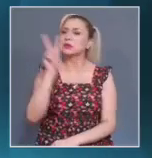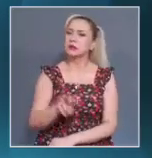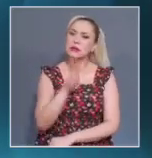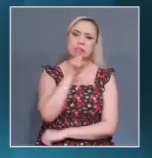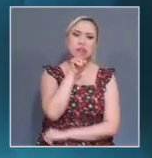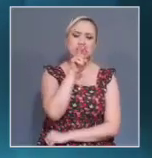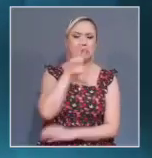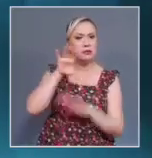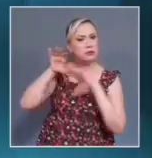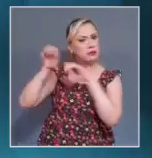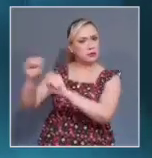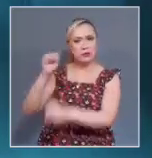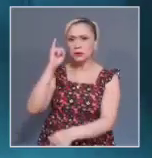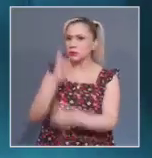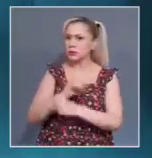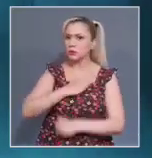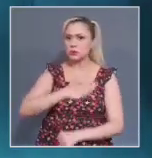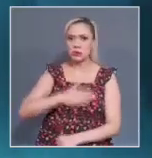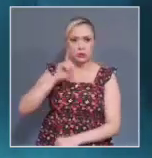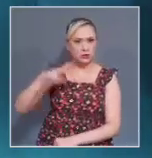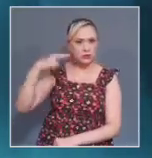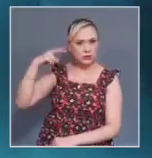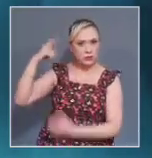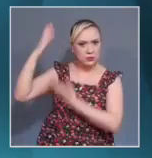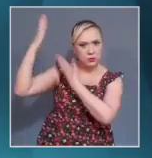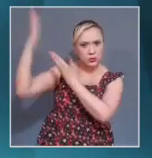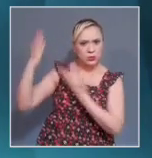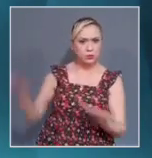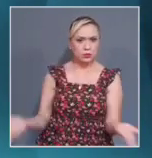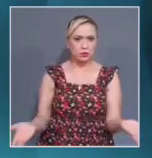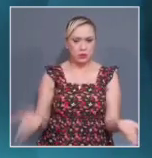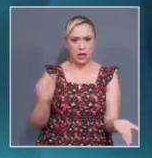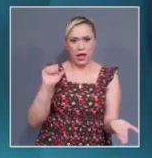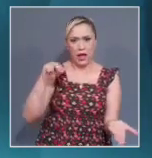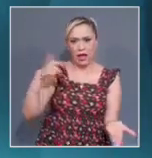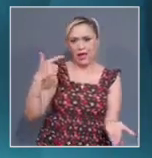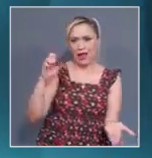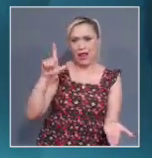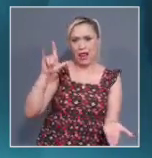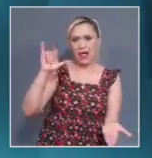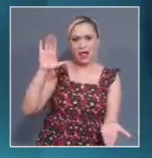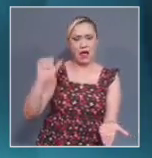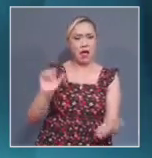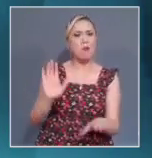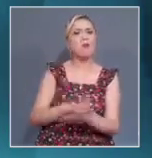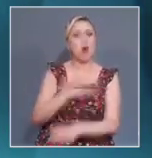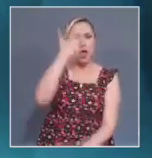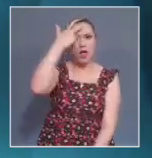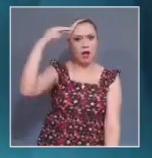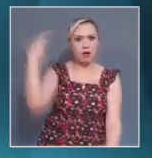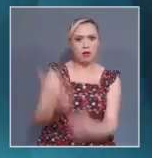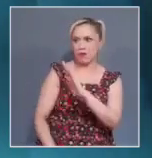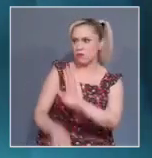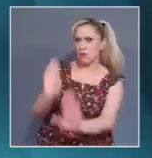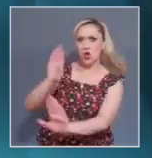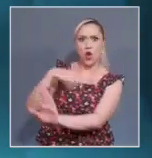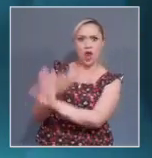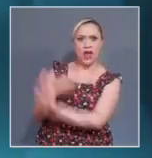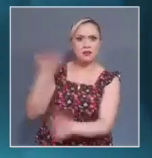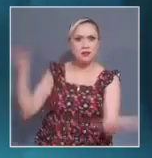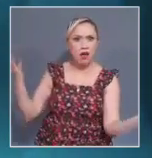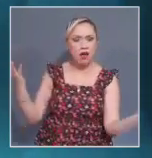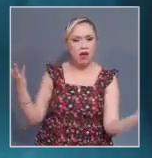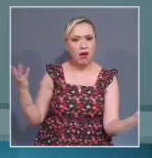jueza veracruzana, Angélica Sánchez Hernández, quien ha sido víctima de violencia institucional y de persecución por el